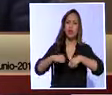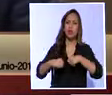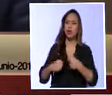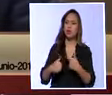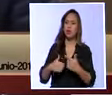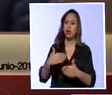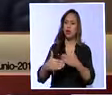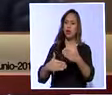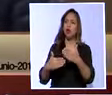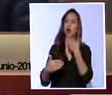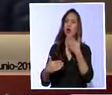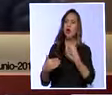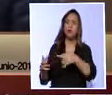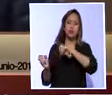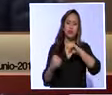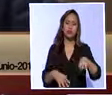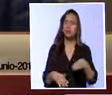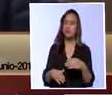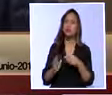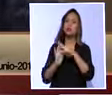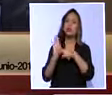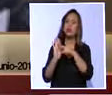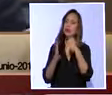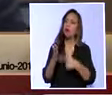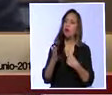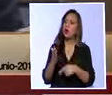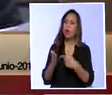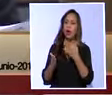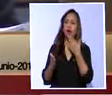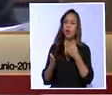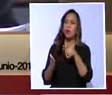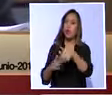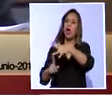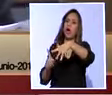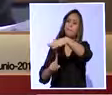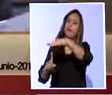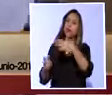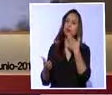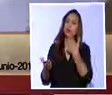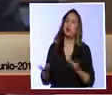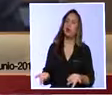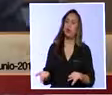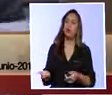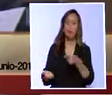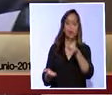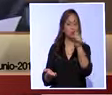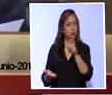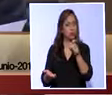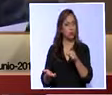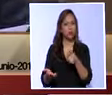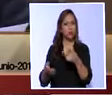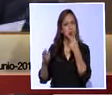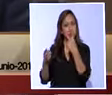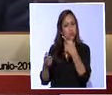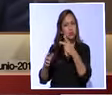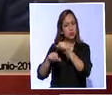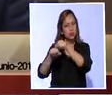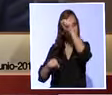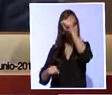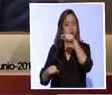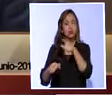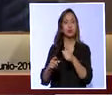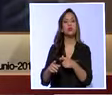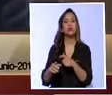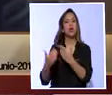de deportación y cuáles son las condiciones en las que nuestros compatriotas están siendo deportados. Y eso exclusivamente es una competencia del